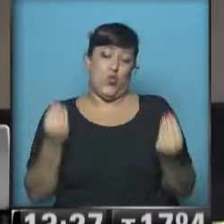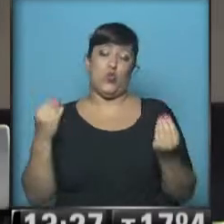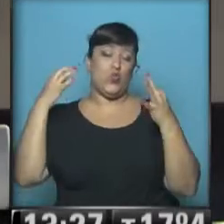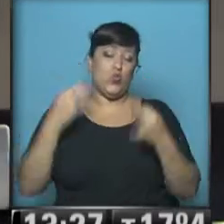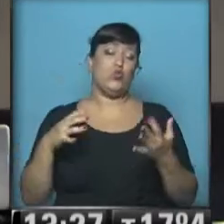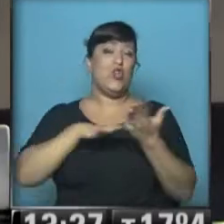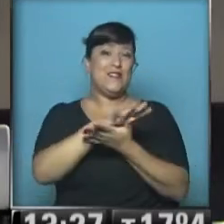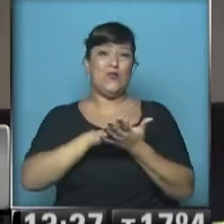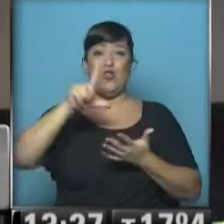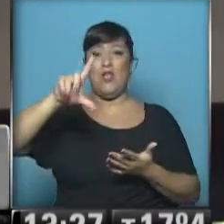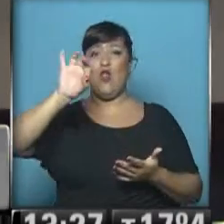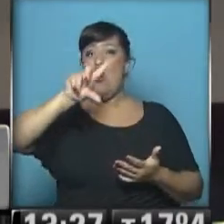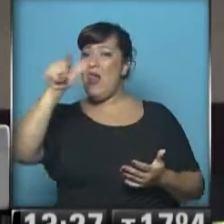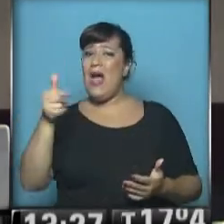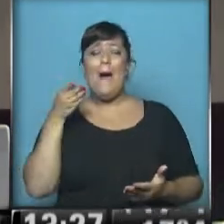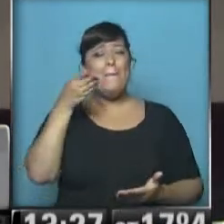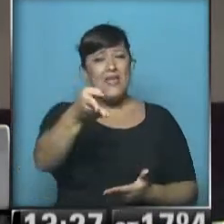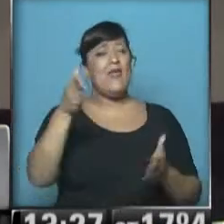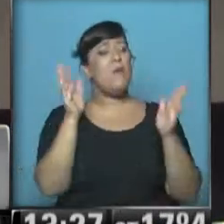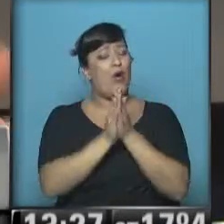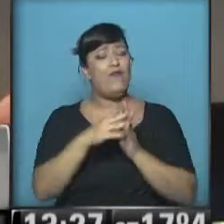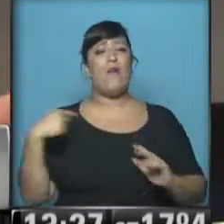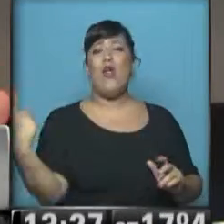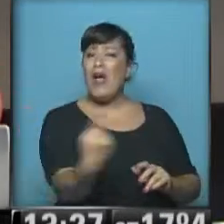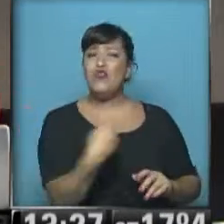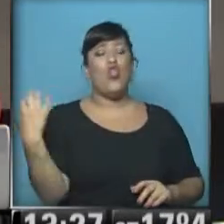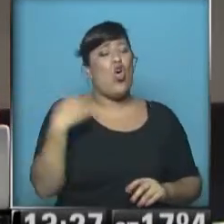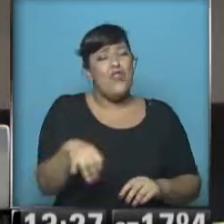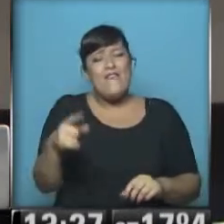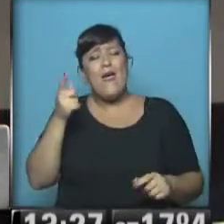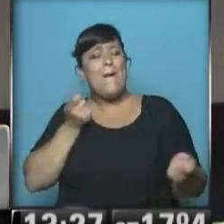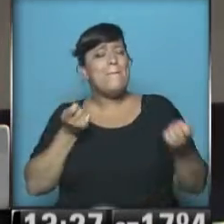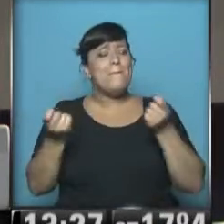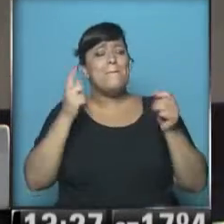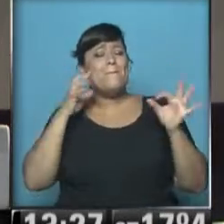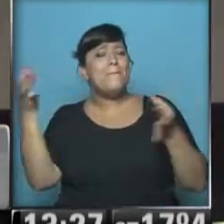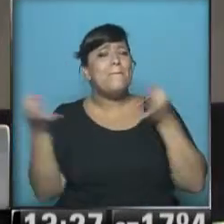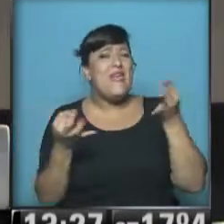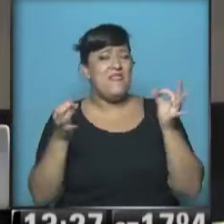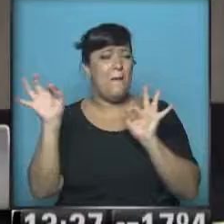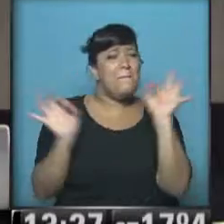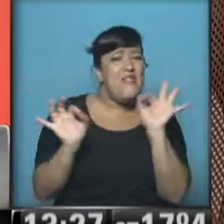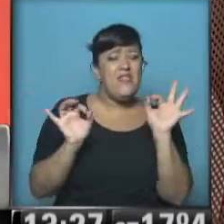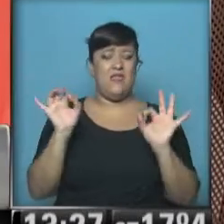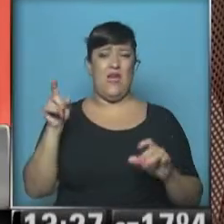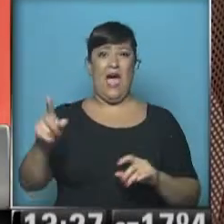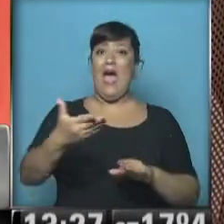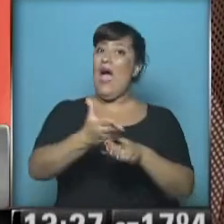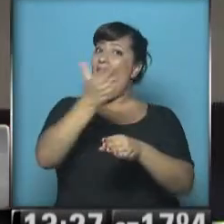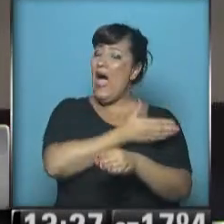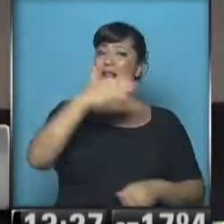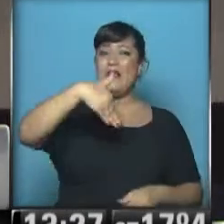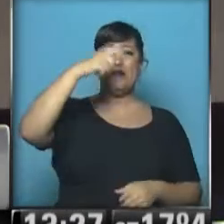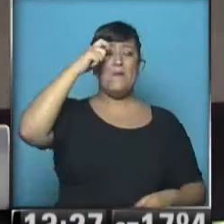les pido por favor a las y los colegas que seamos muy cuidadosos con la vida y la intimidad de esta chica. Antes fue Melina. Antes fue